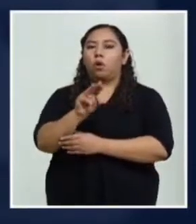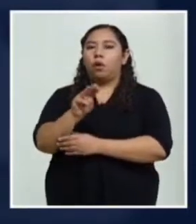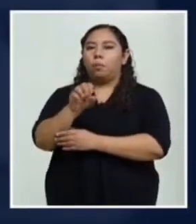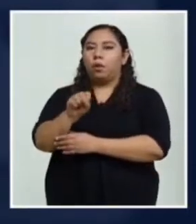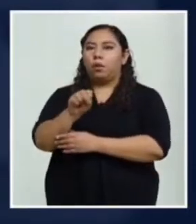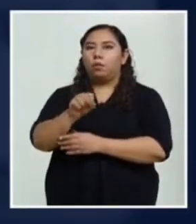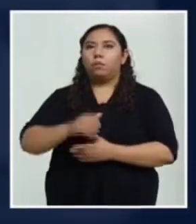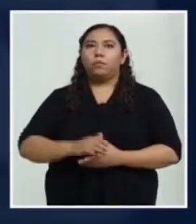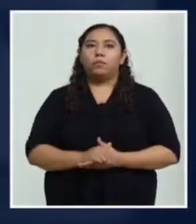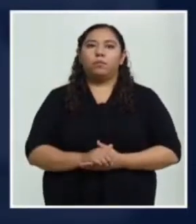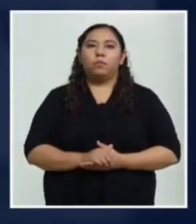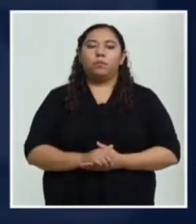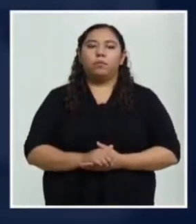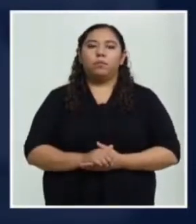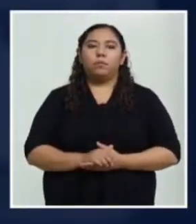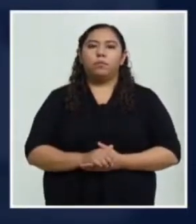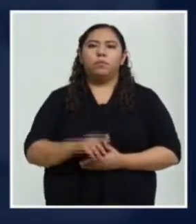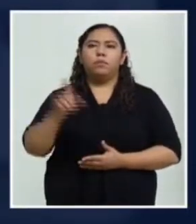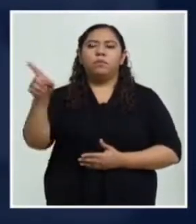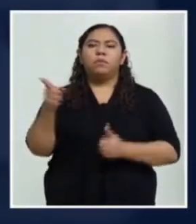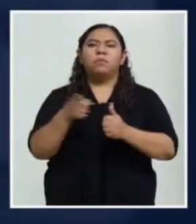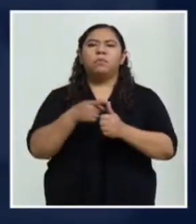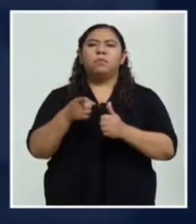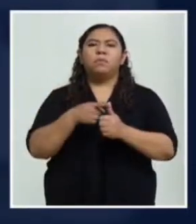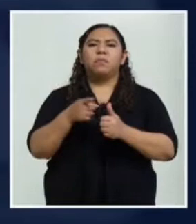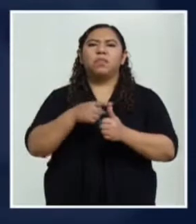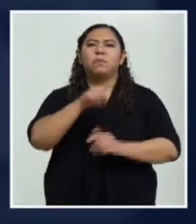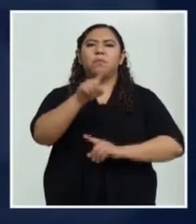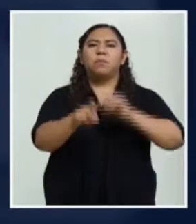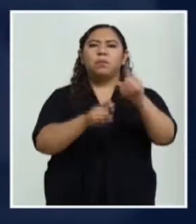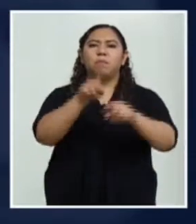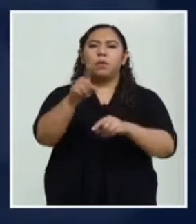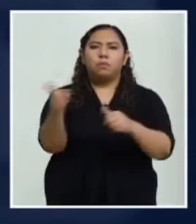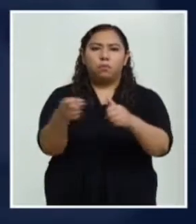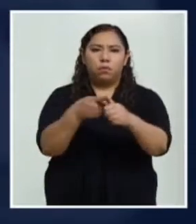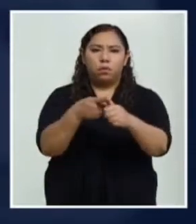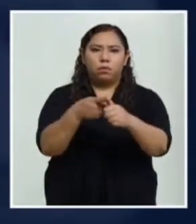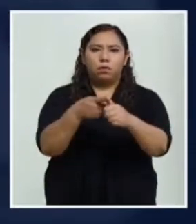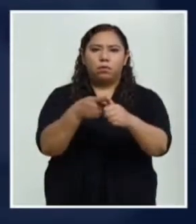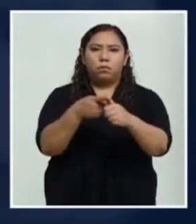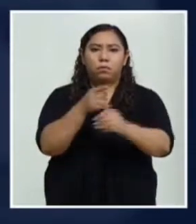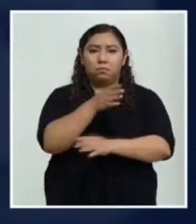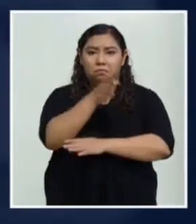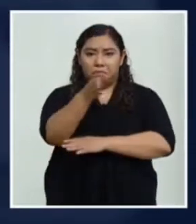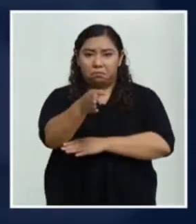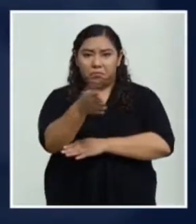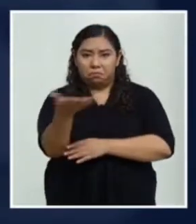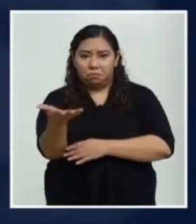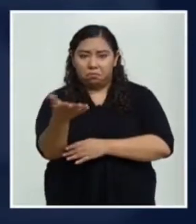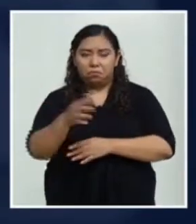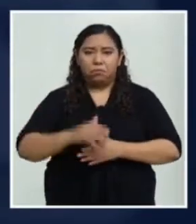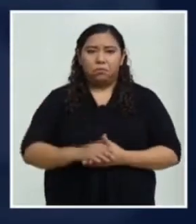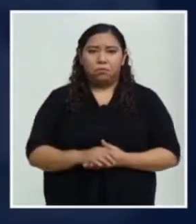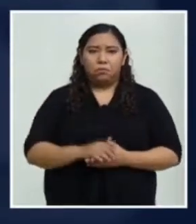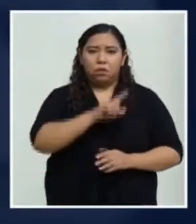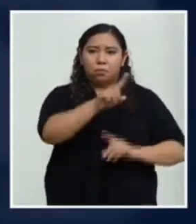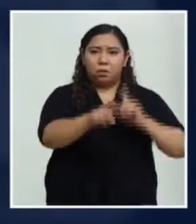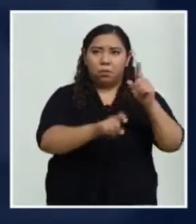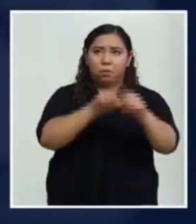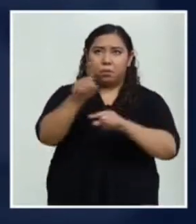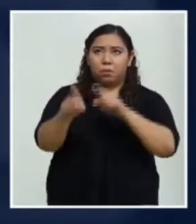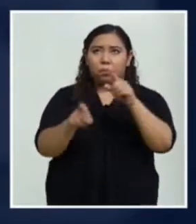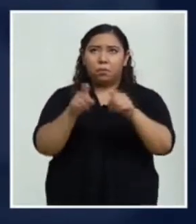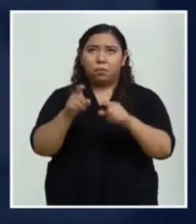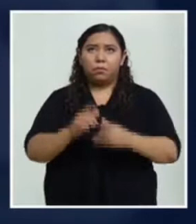periodista Orvin Flores de Radio Cadena Voces, quien a continuación se va a dirigir a la concurrencia y desde luego compartir